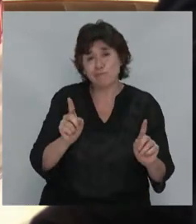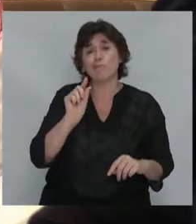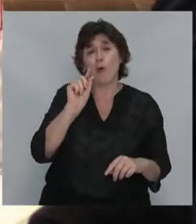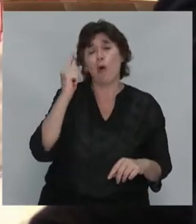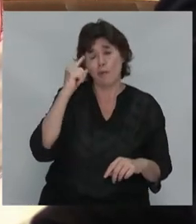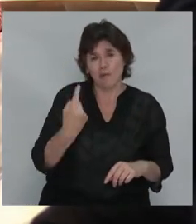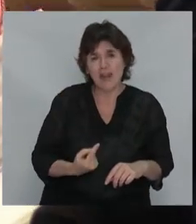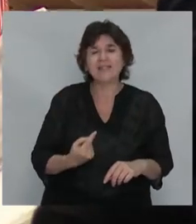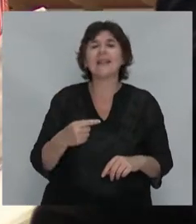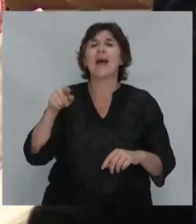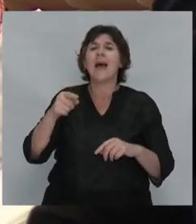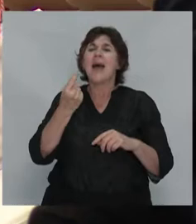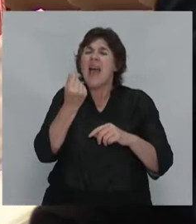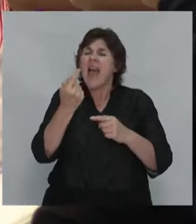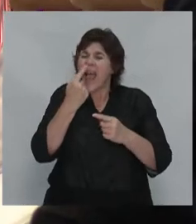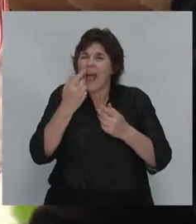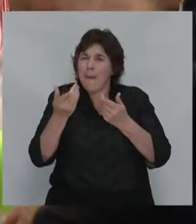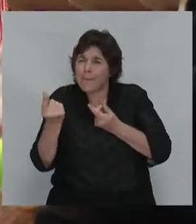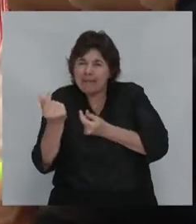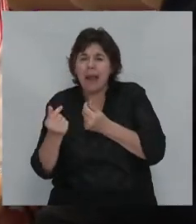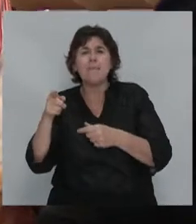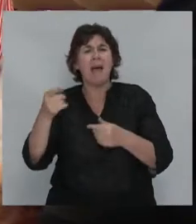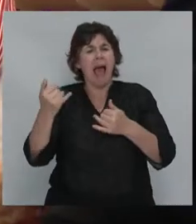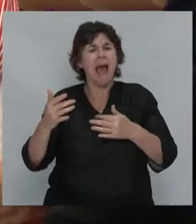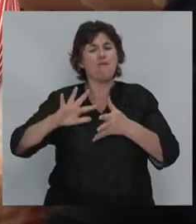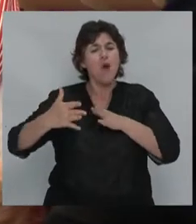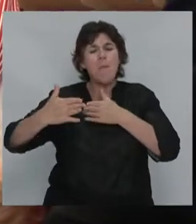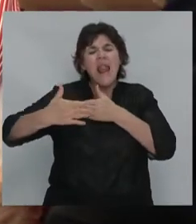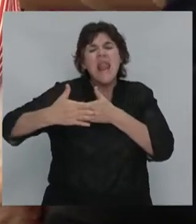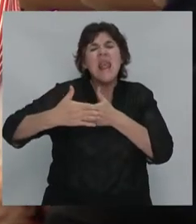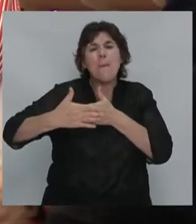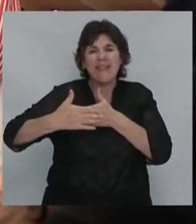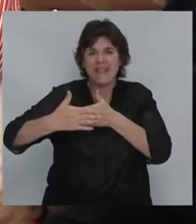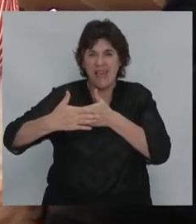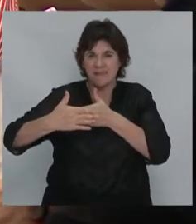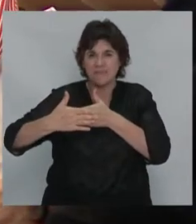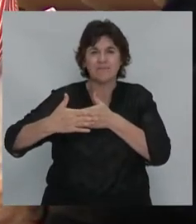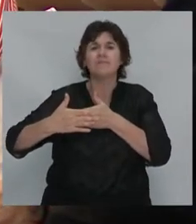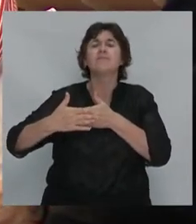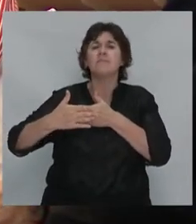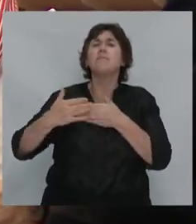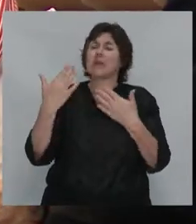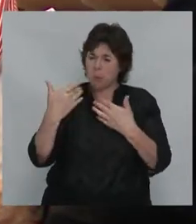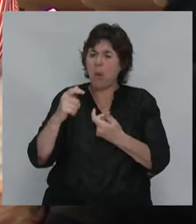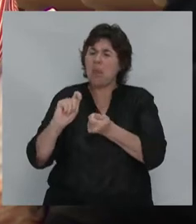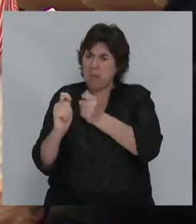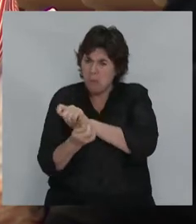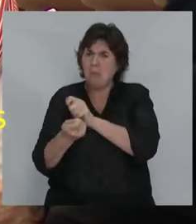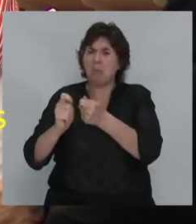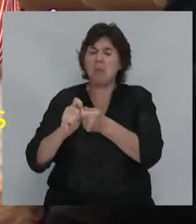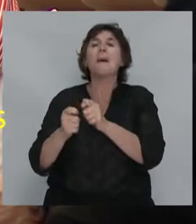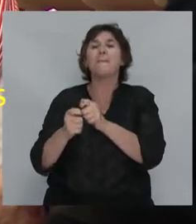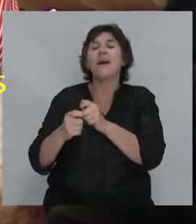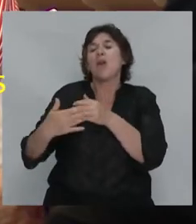limites. No significa que no mutable, que puede ser modificada. Pero hay limites cuando empiezas a